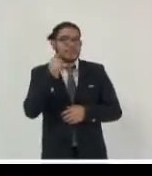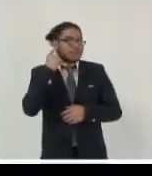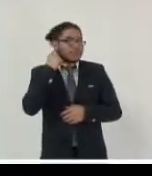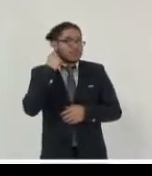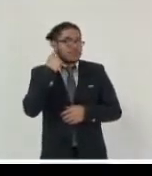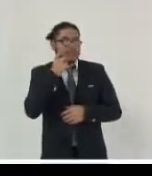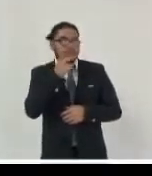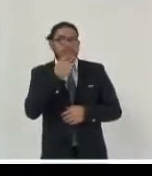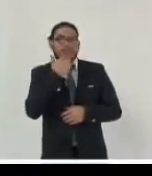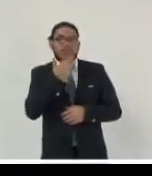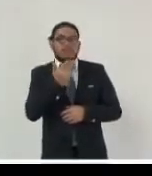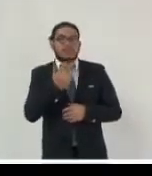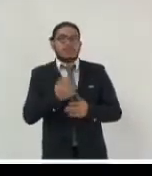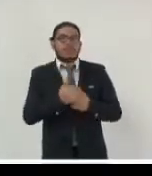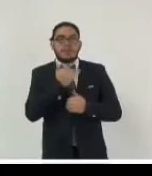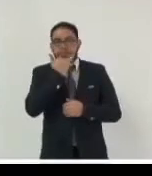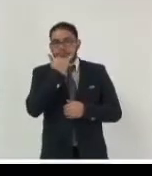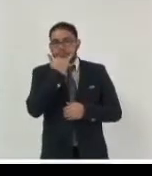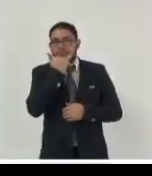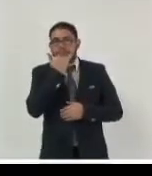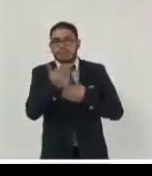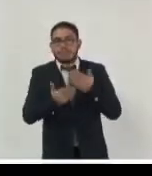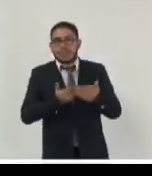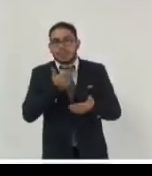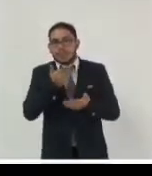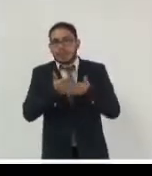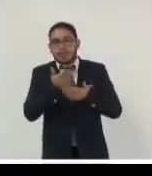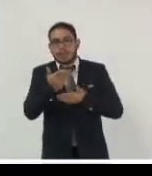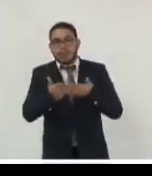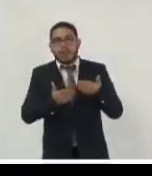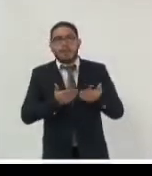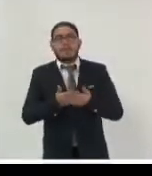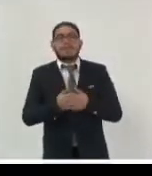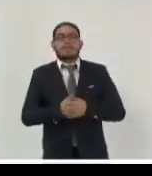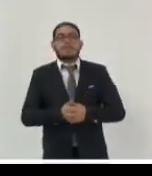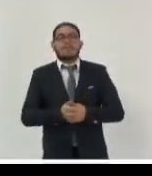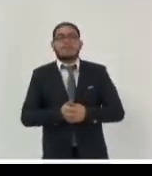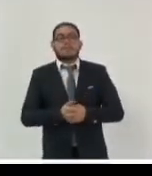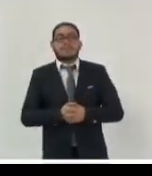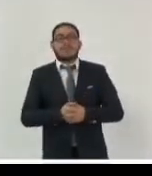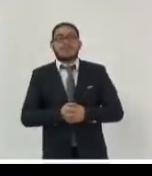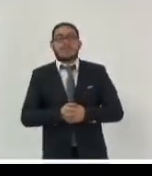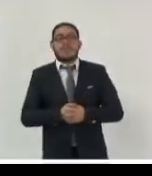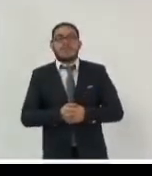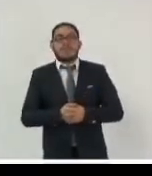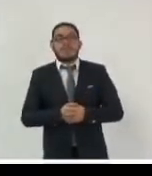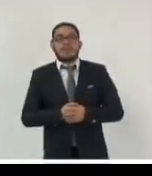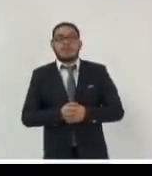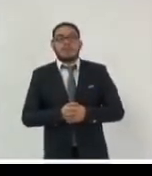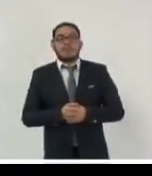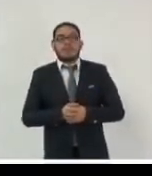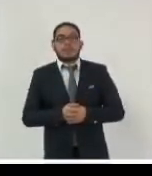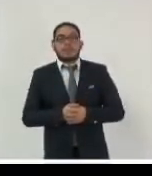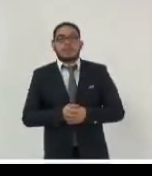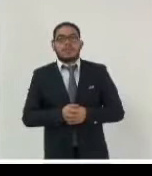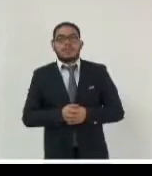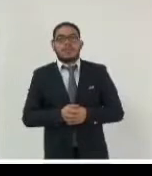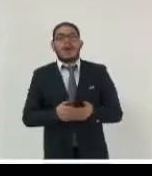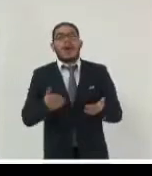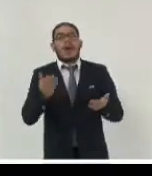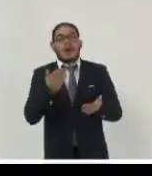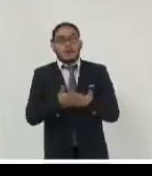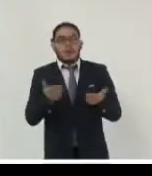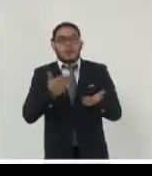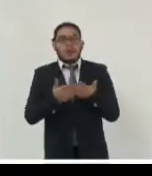y del sector privado también ahora la evaluación y preservación de datos no tanto